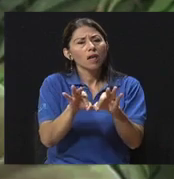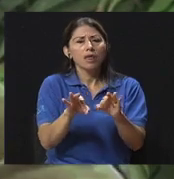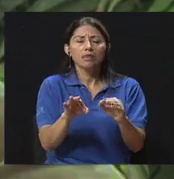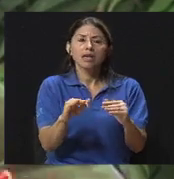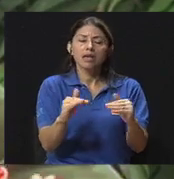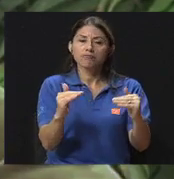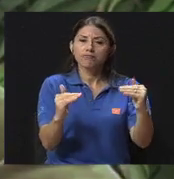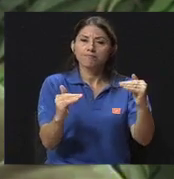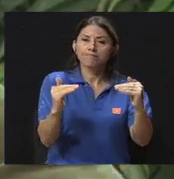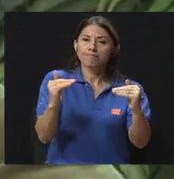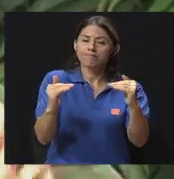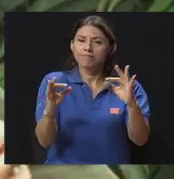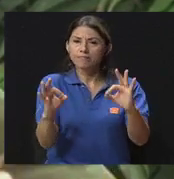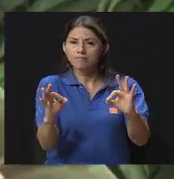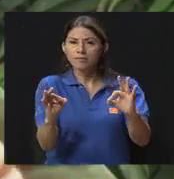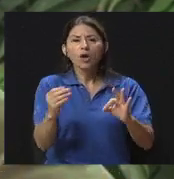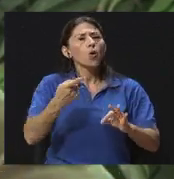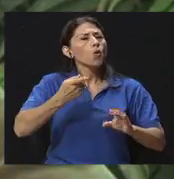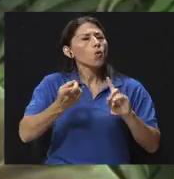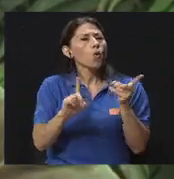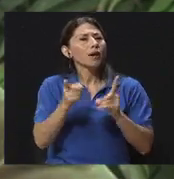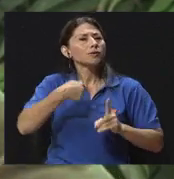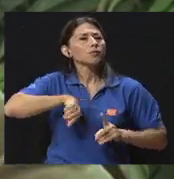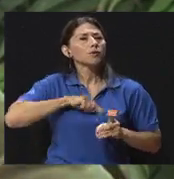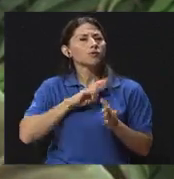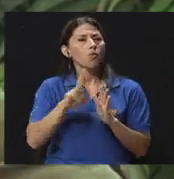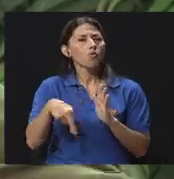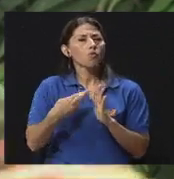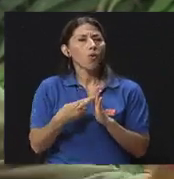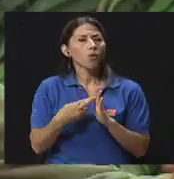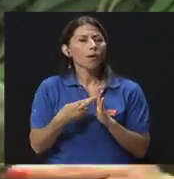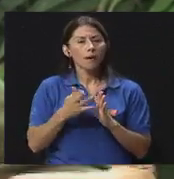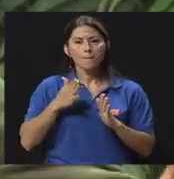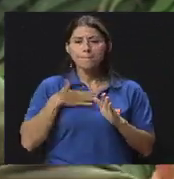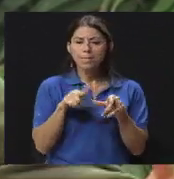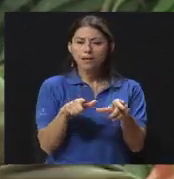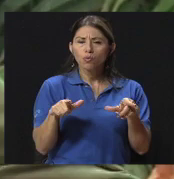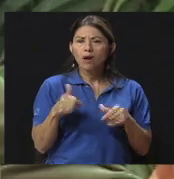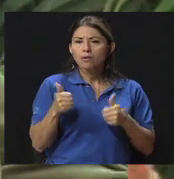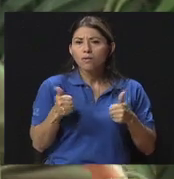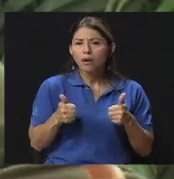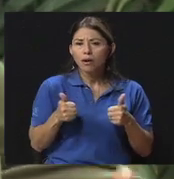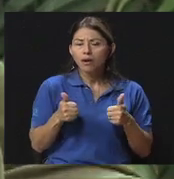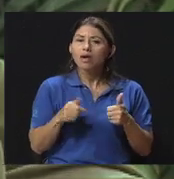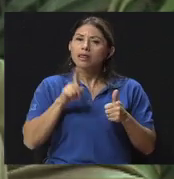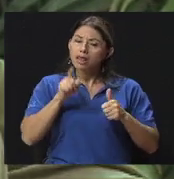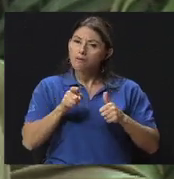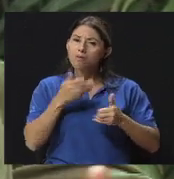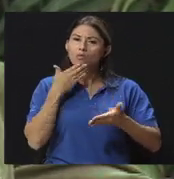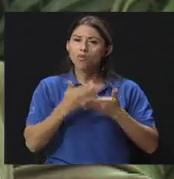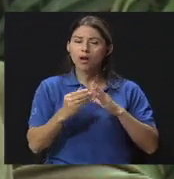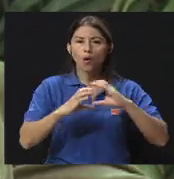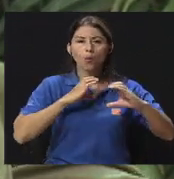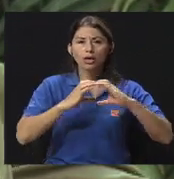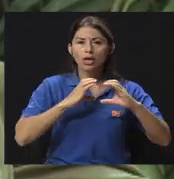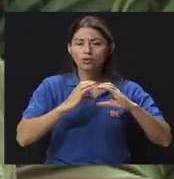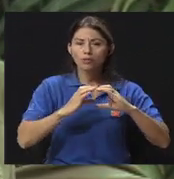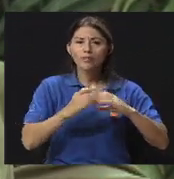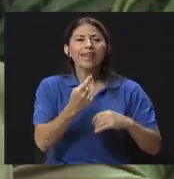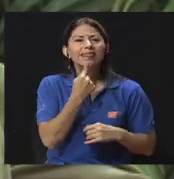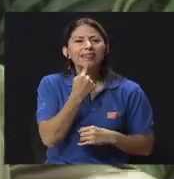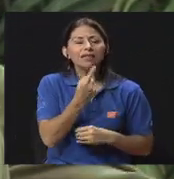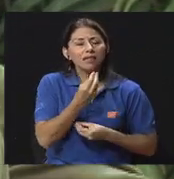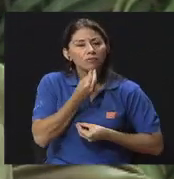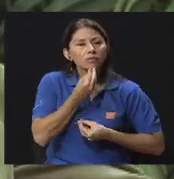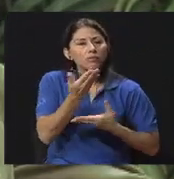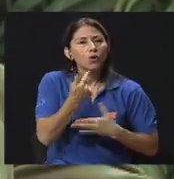nuestros roles, nuestra jerarquía, lo repito, mi lugar, ¿verdad? Y mantener los canales de comunicación, decir lo que pienso, lo que siento de la manera